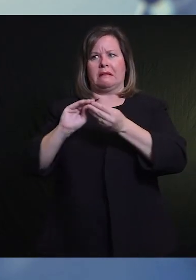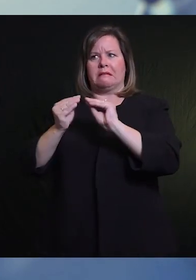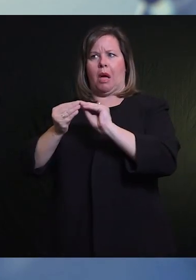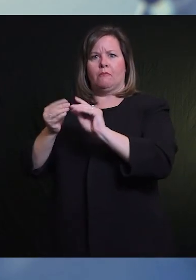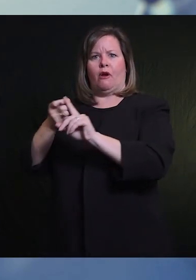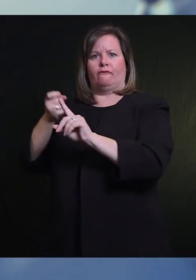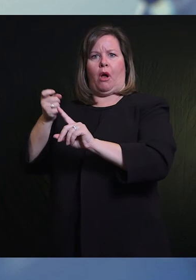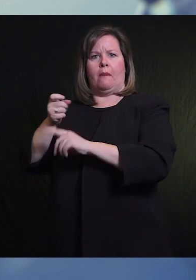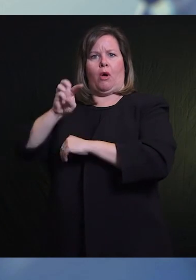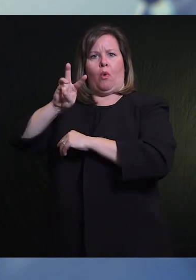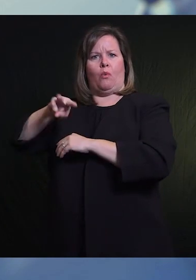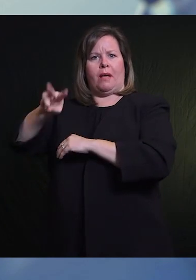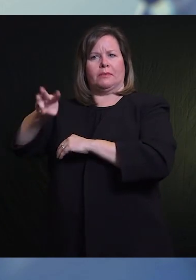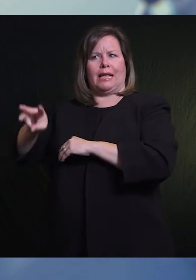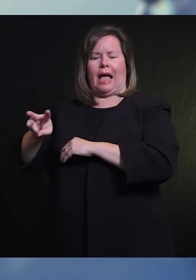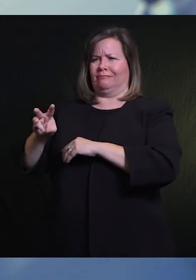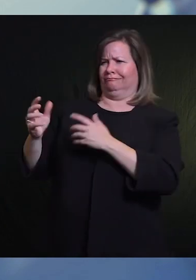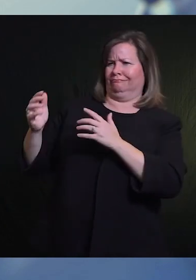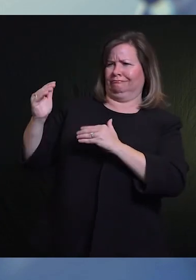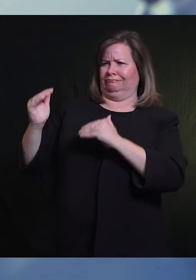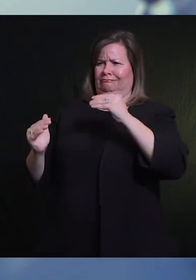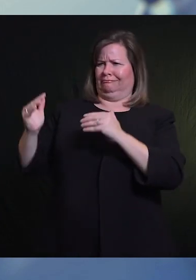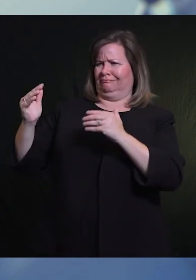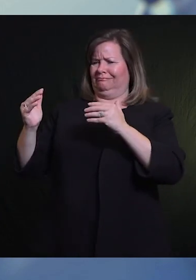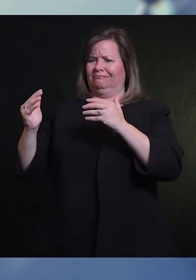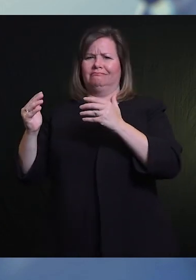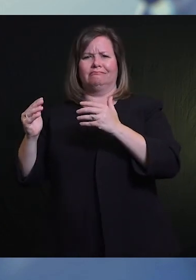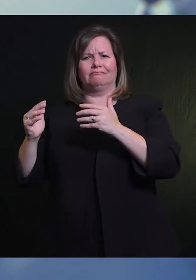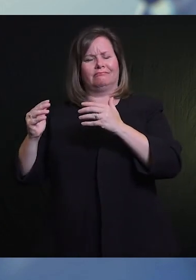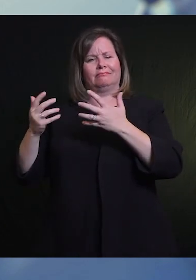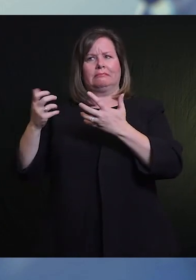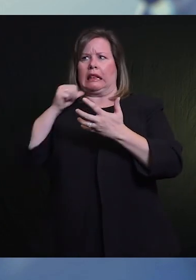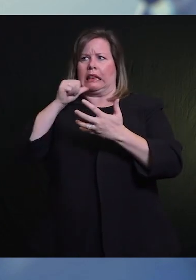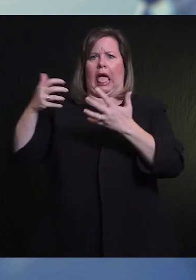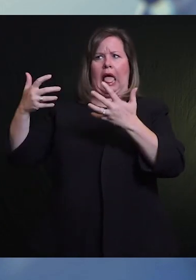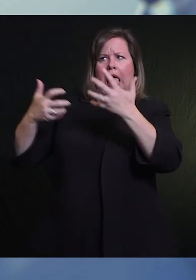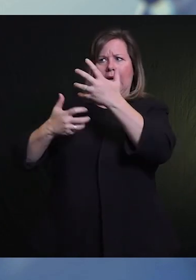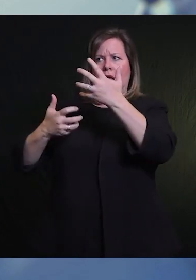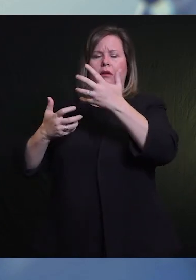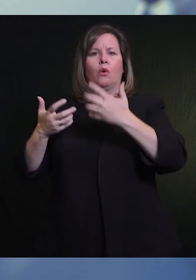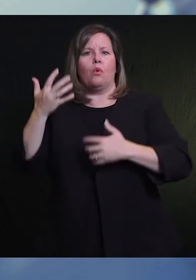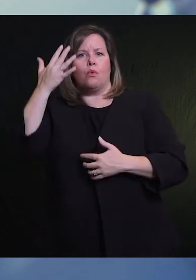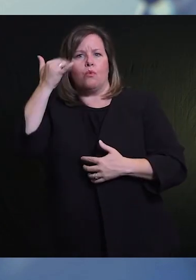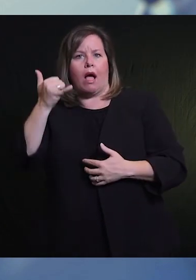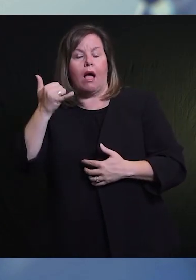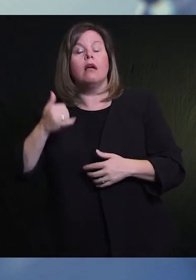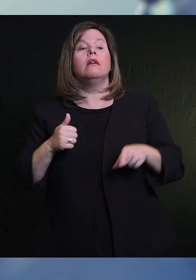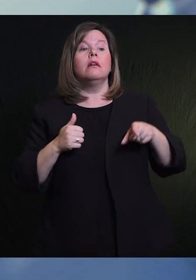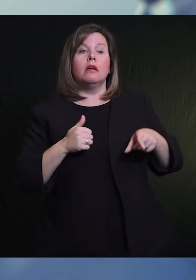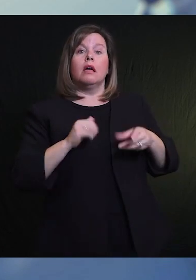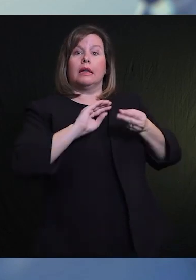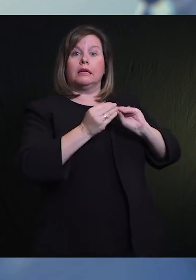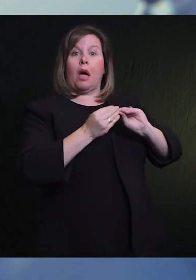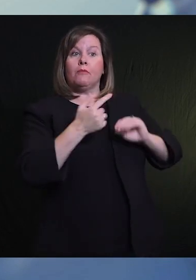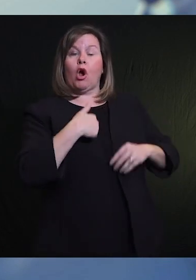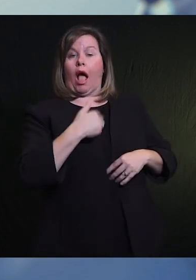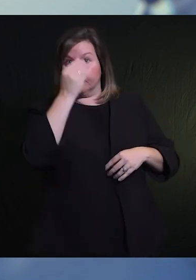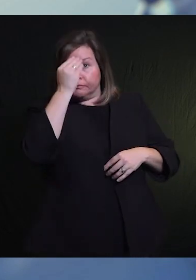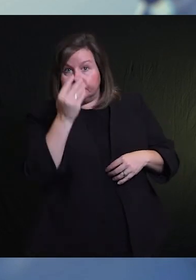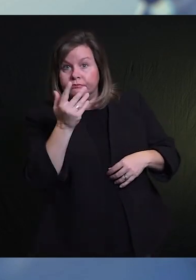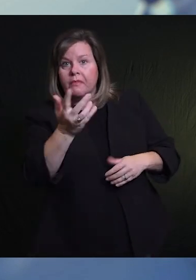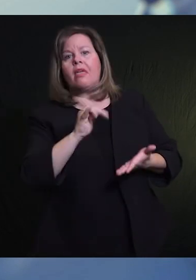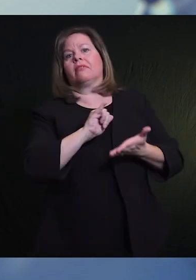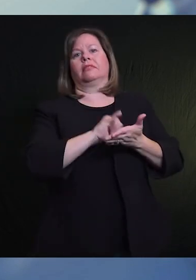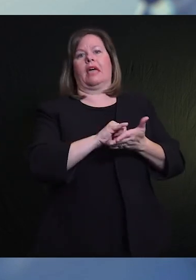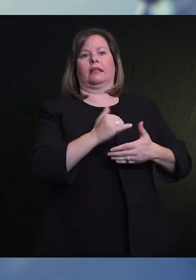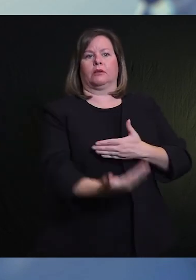nuestro equipo de epidemiología cada mañana. Y eso no es el número oficial final que registramos cada día con